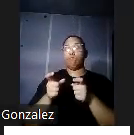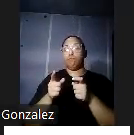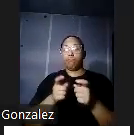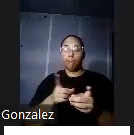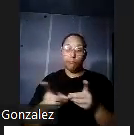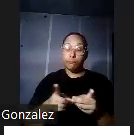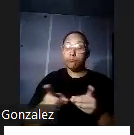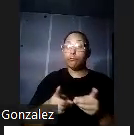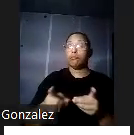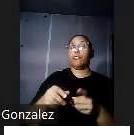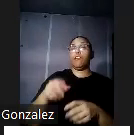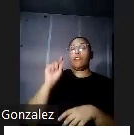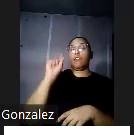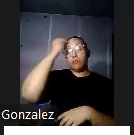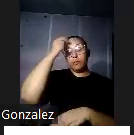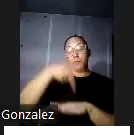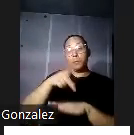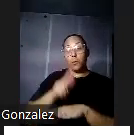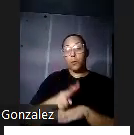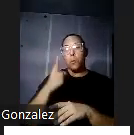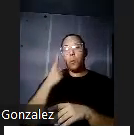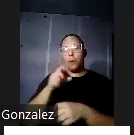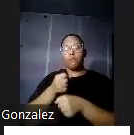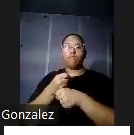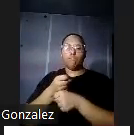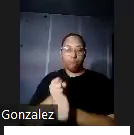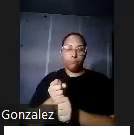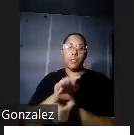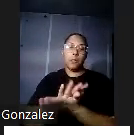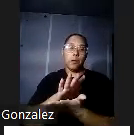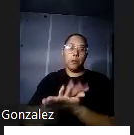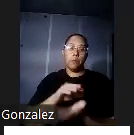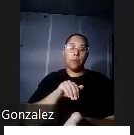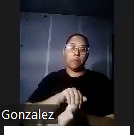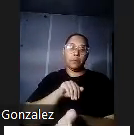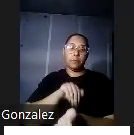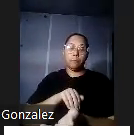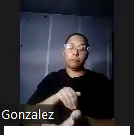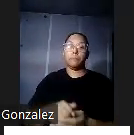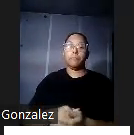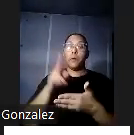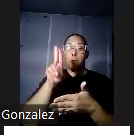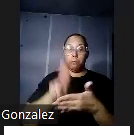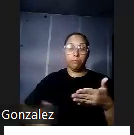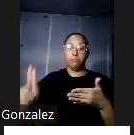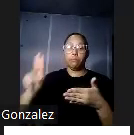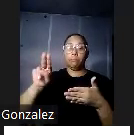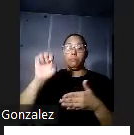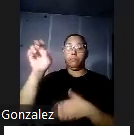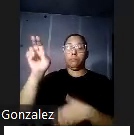Wintrock para crear una escuela de medicina tropical bajo los auspicios de alguna gran universidad de los Estados Unidos